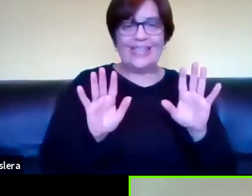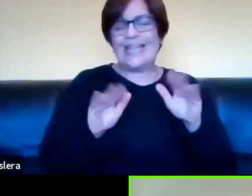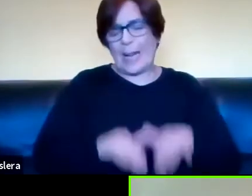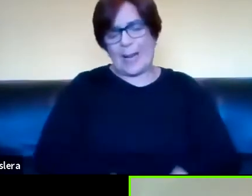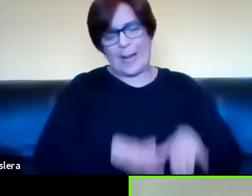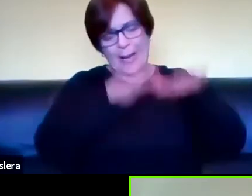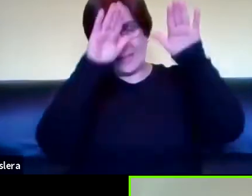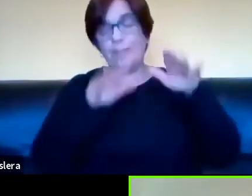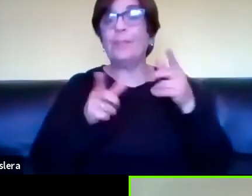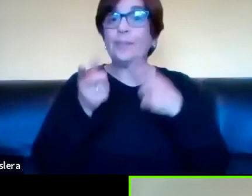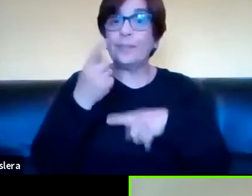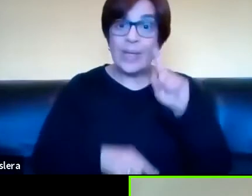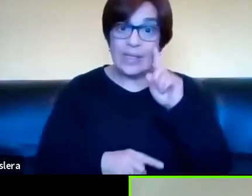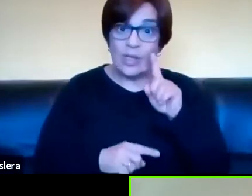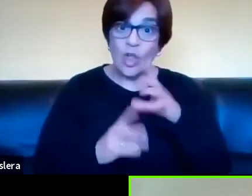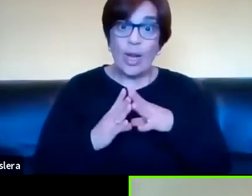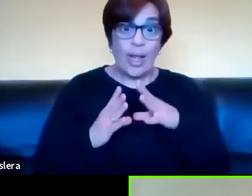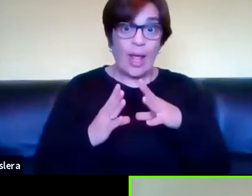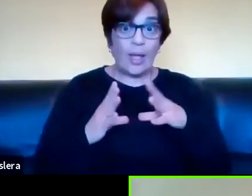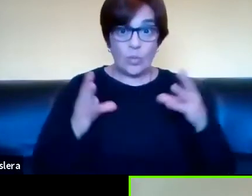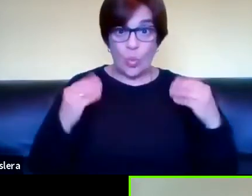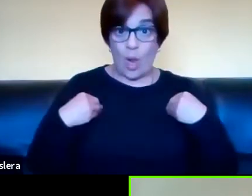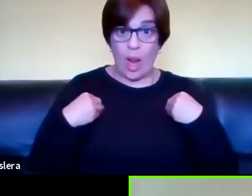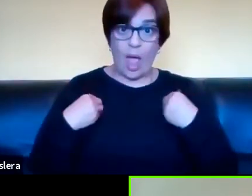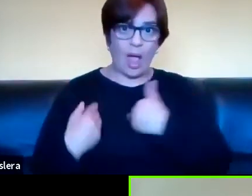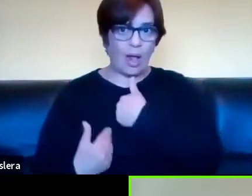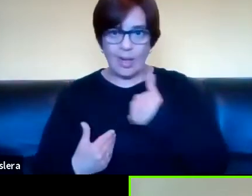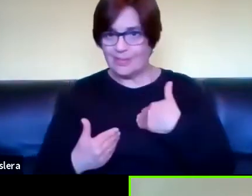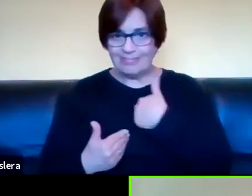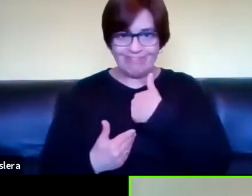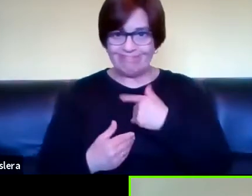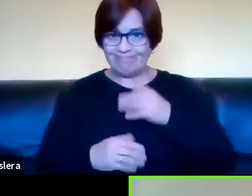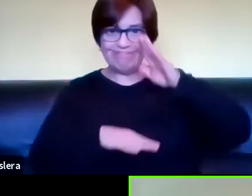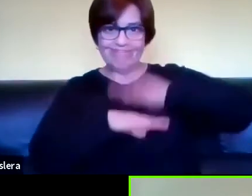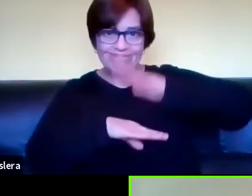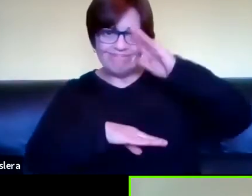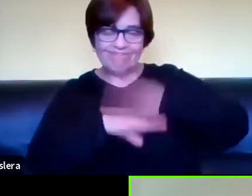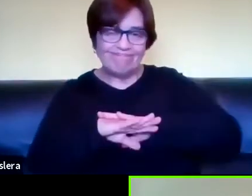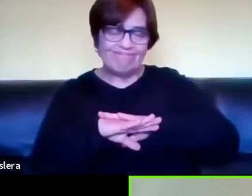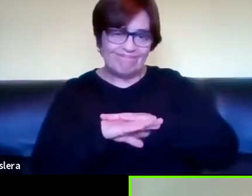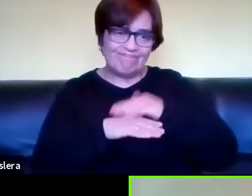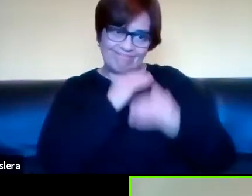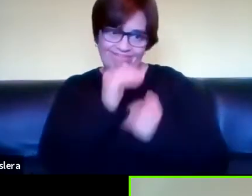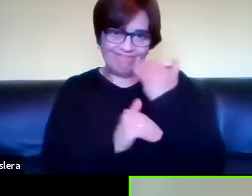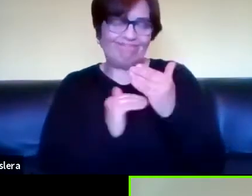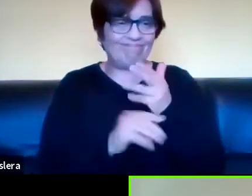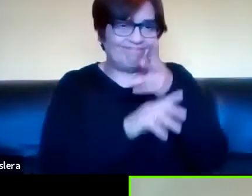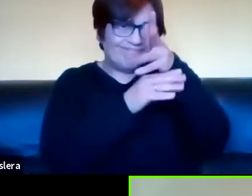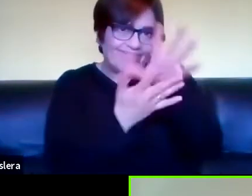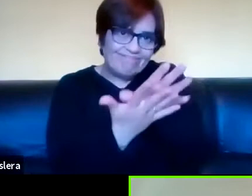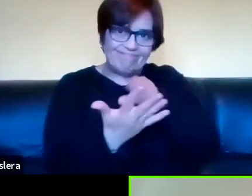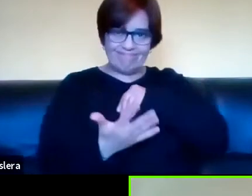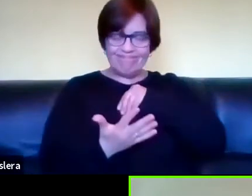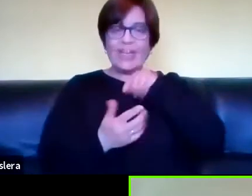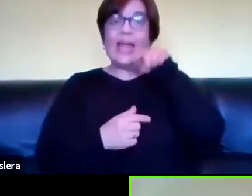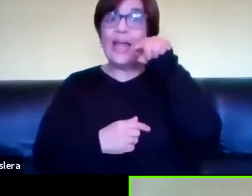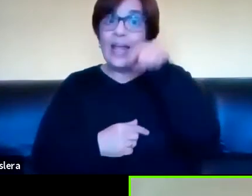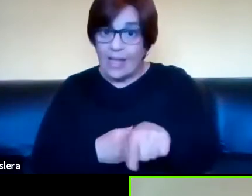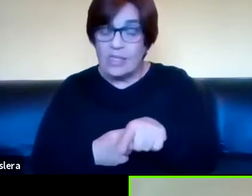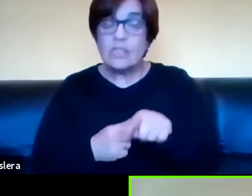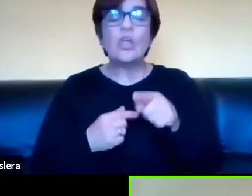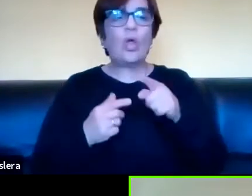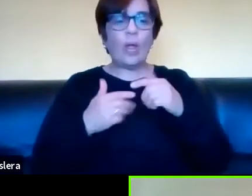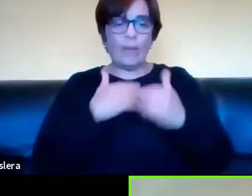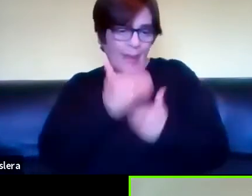pequeños pero la escuela tiene la función también de volar a los sujetos letrados entonces parte del desafío que a mi criterio ha sido las prácticas de